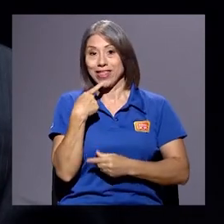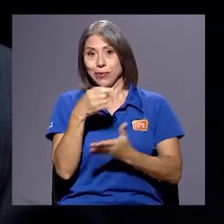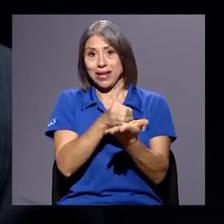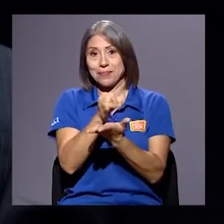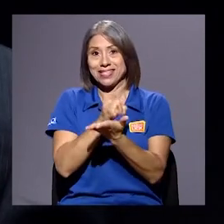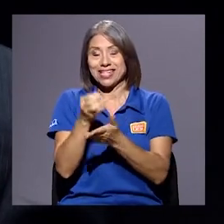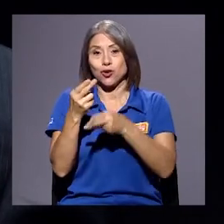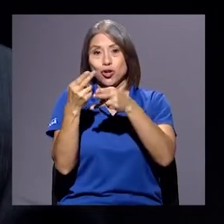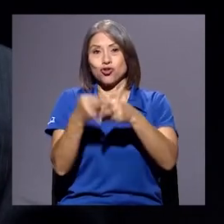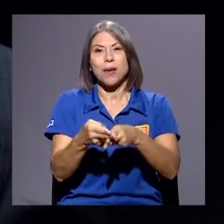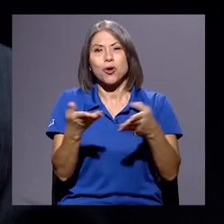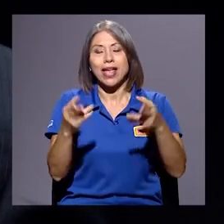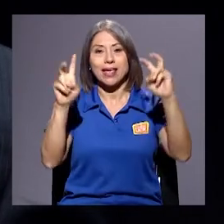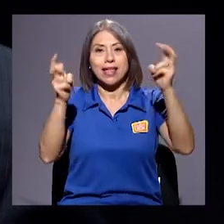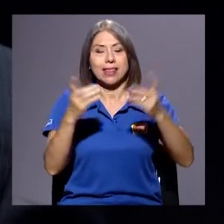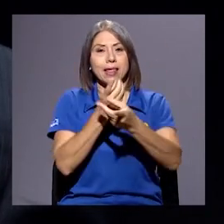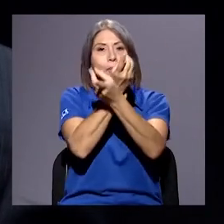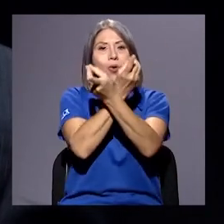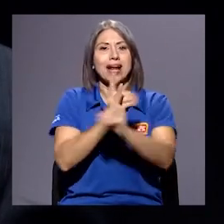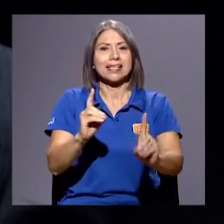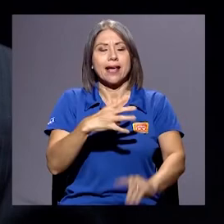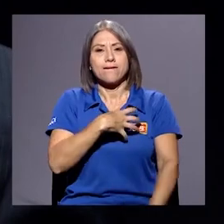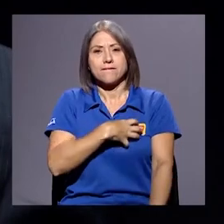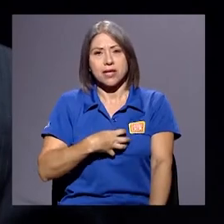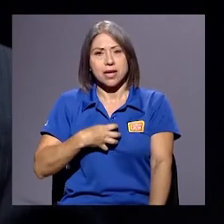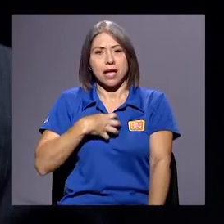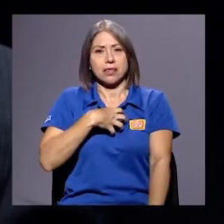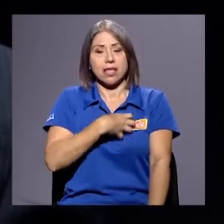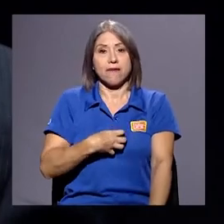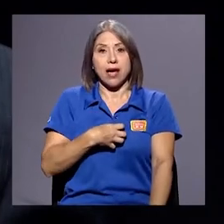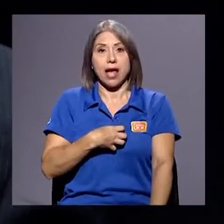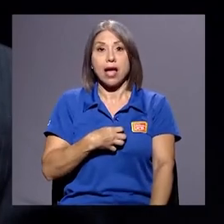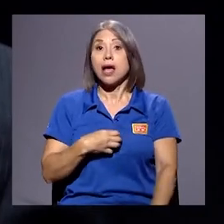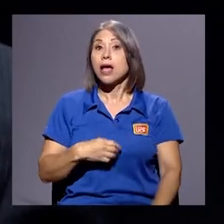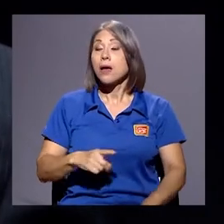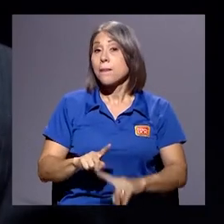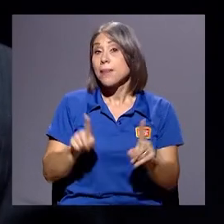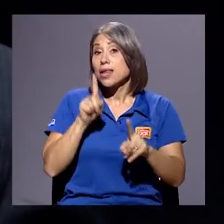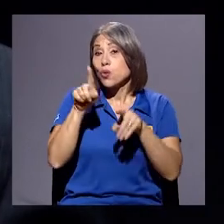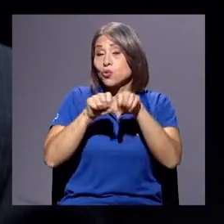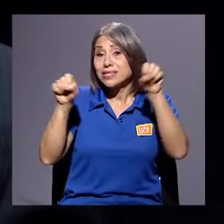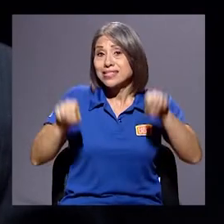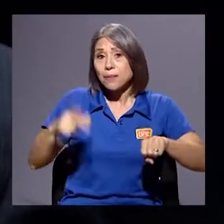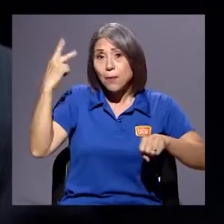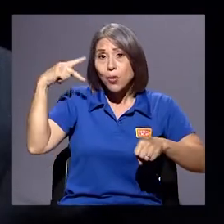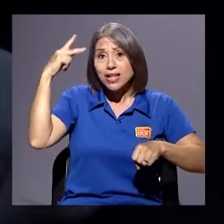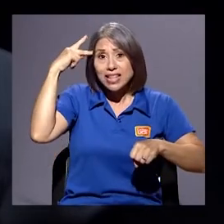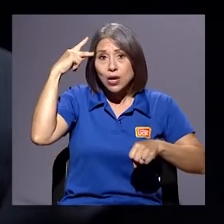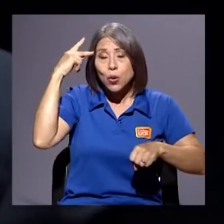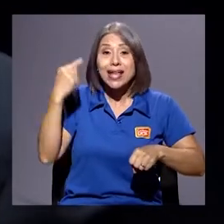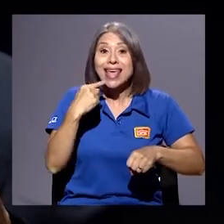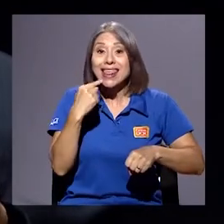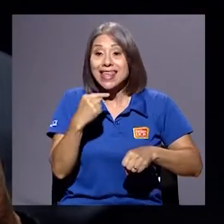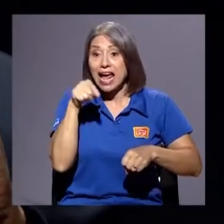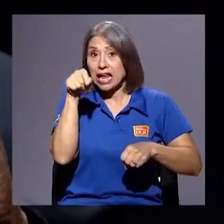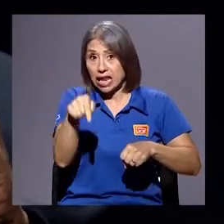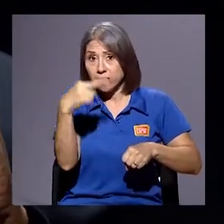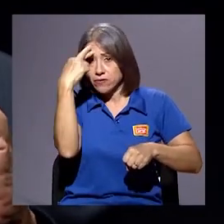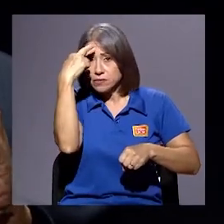Y un sistema político que se precie de ser respetuoso de los derechos de todas las personas, de todos los derechos,